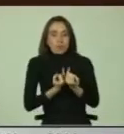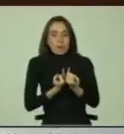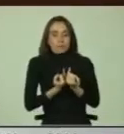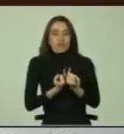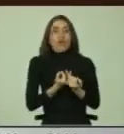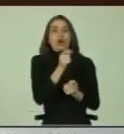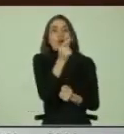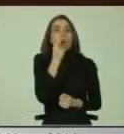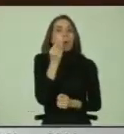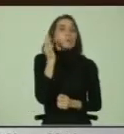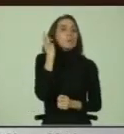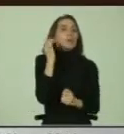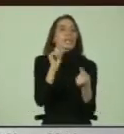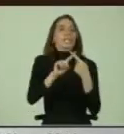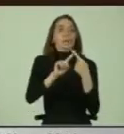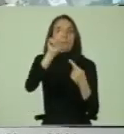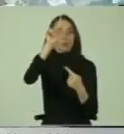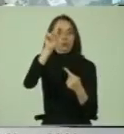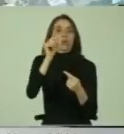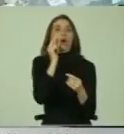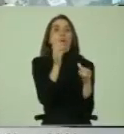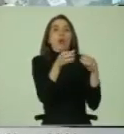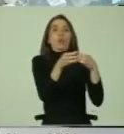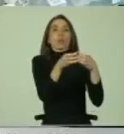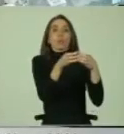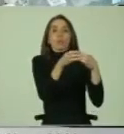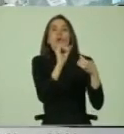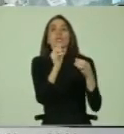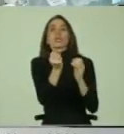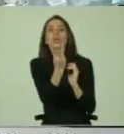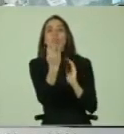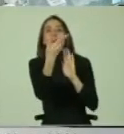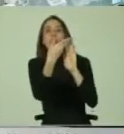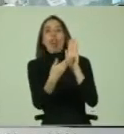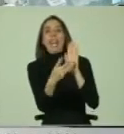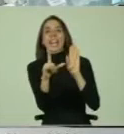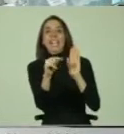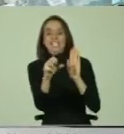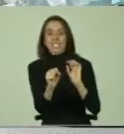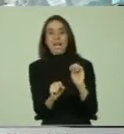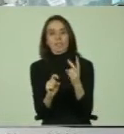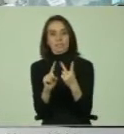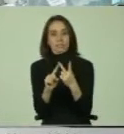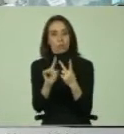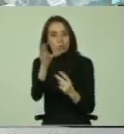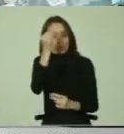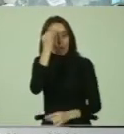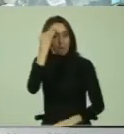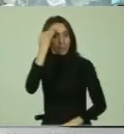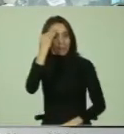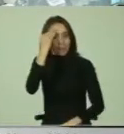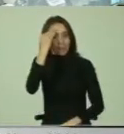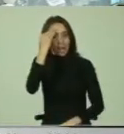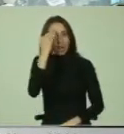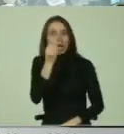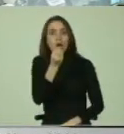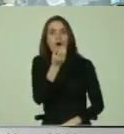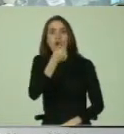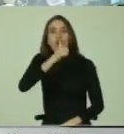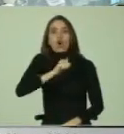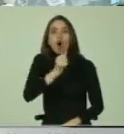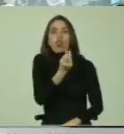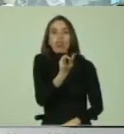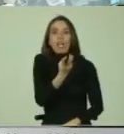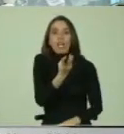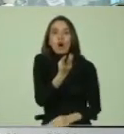los y las postulantes, incluido el pacto y número de lista. Y segundo, memorizar el código de la candidatura